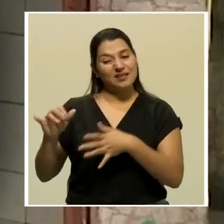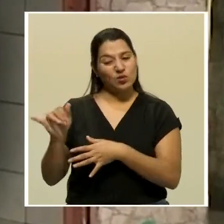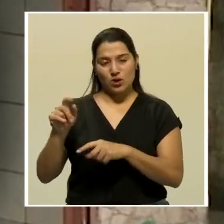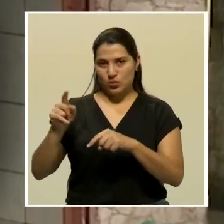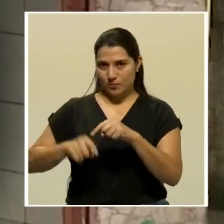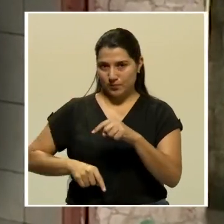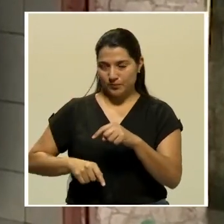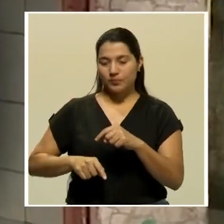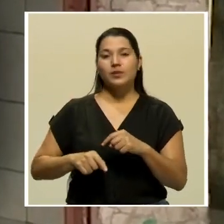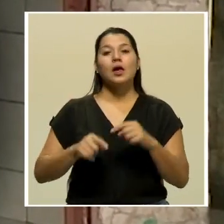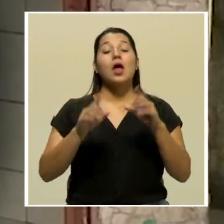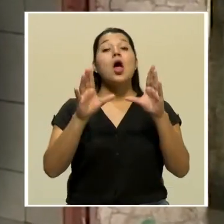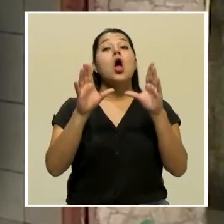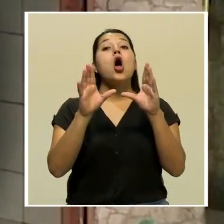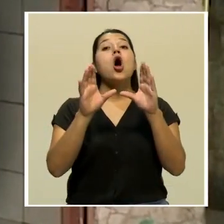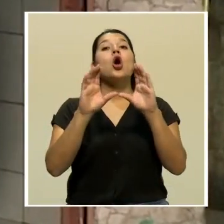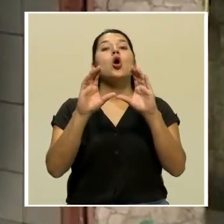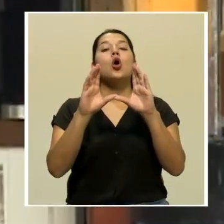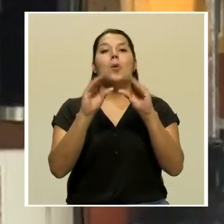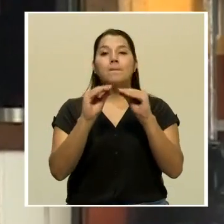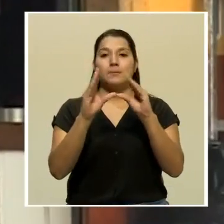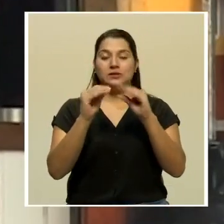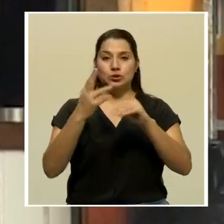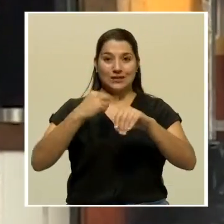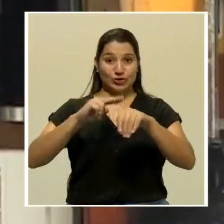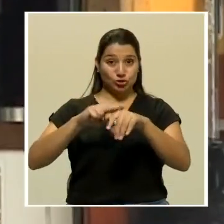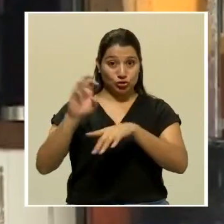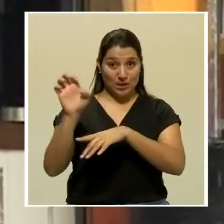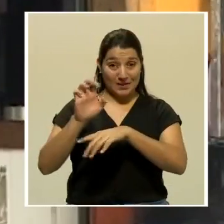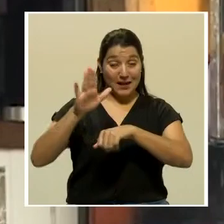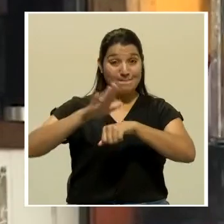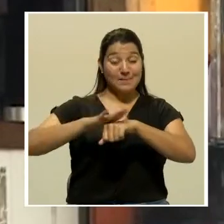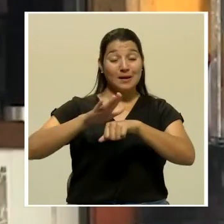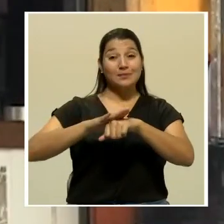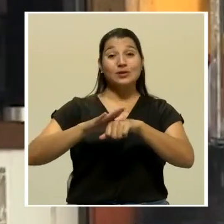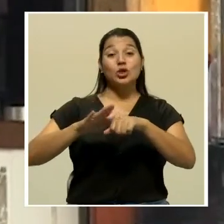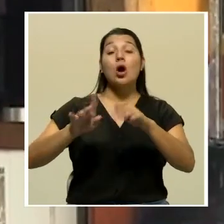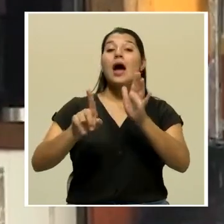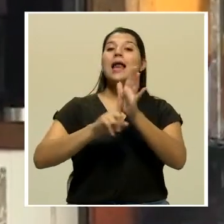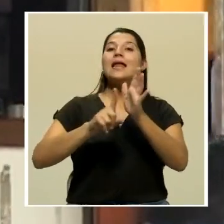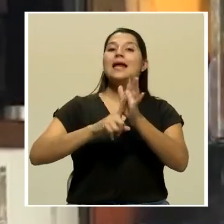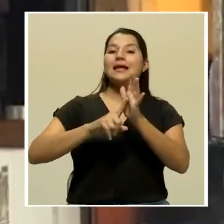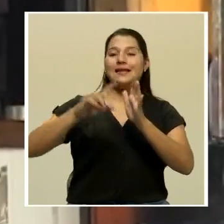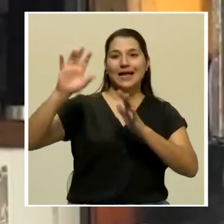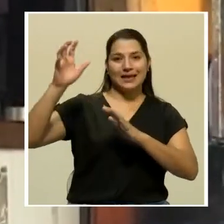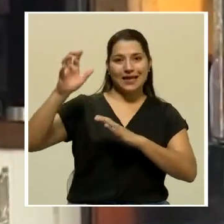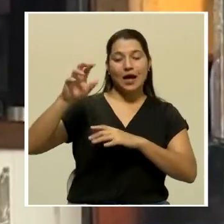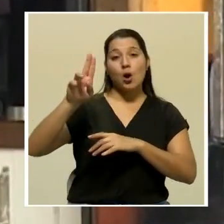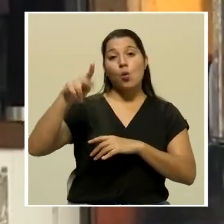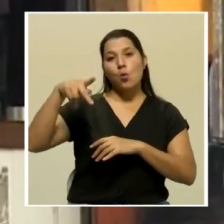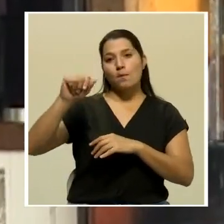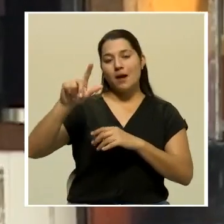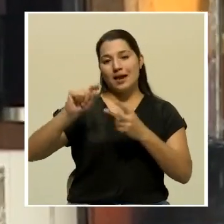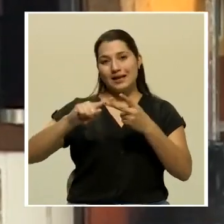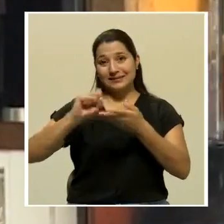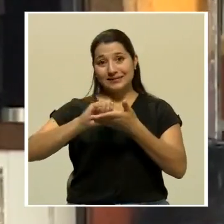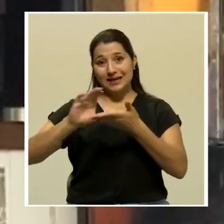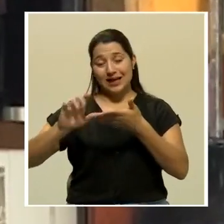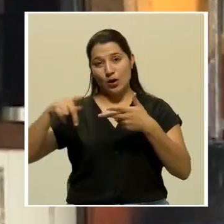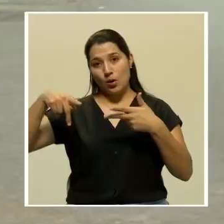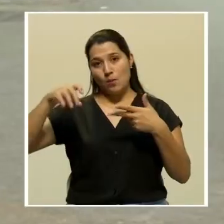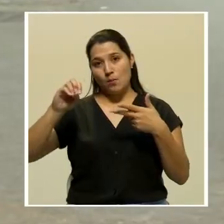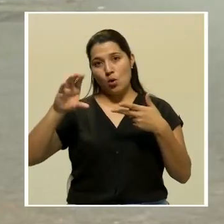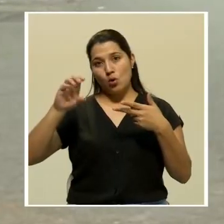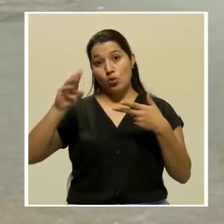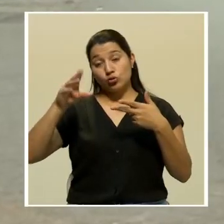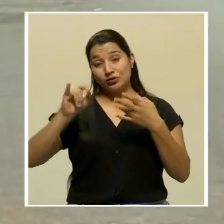lado, la Comisión Nacional de Emergencias actualizó la alerta naranja en los cantones de Upala, San Carlos, Pocosí y Desamparados, a partir